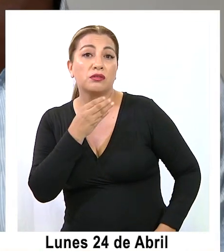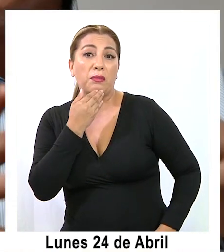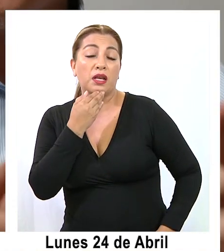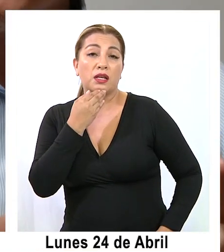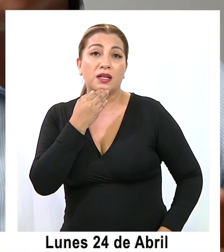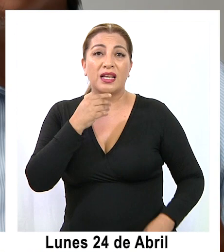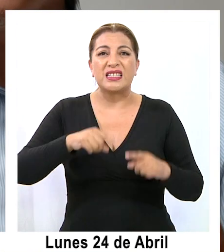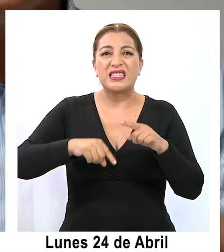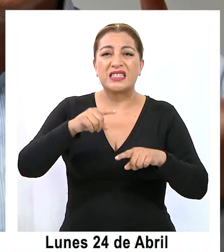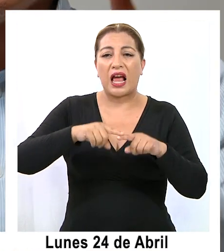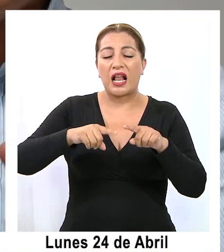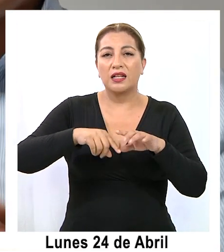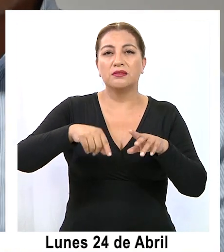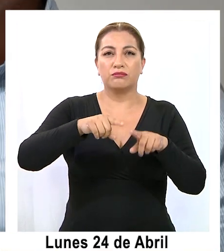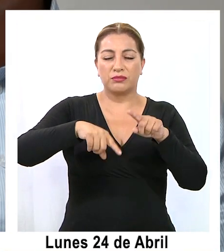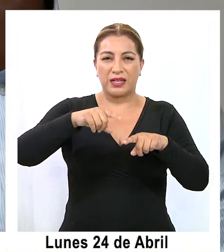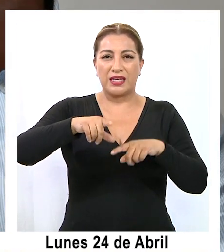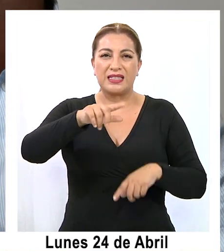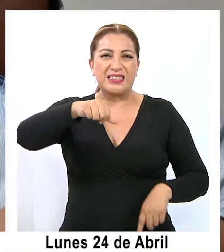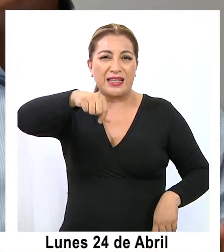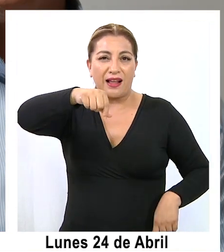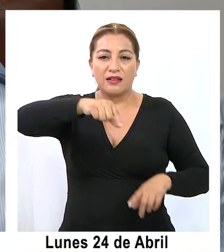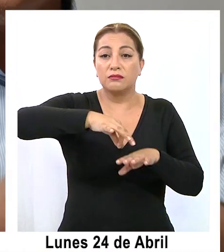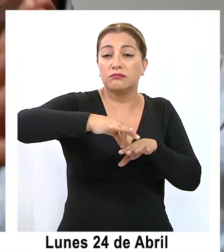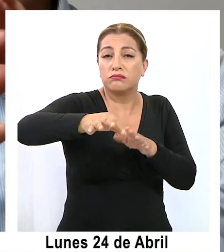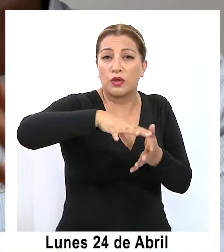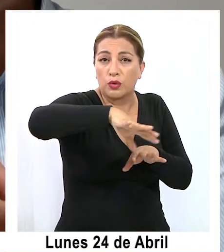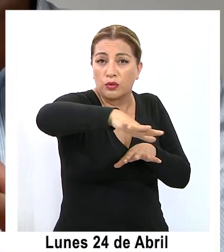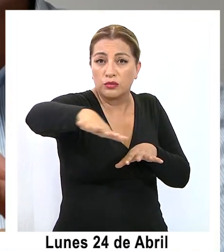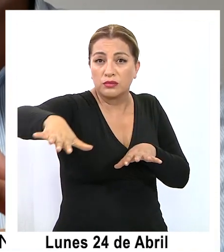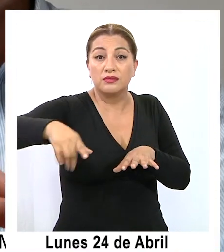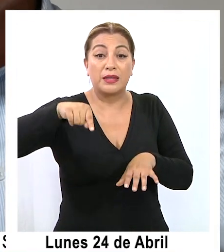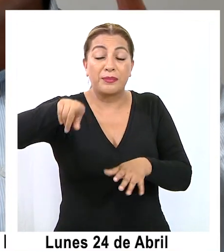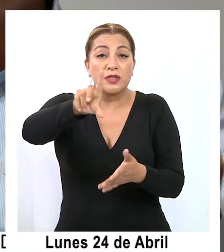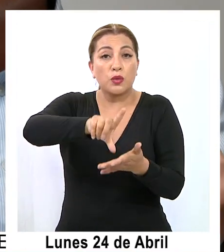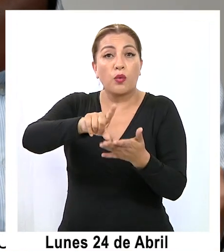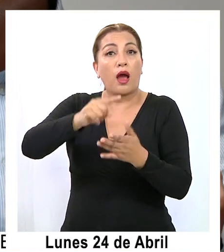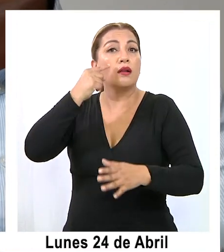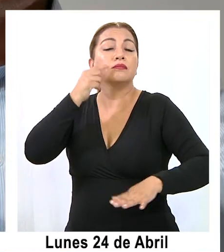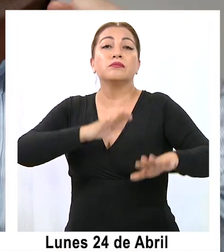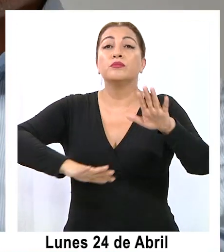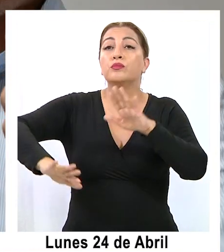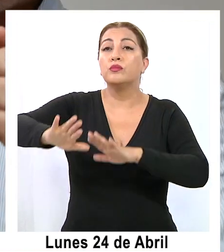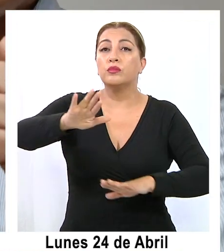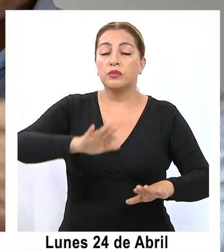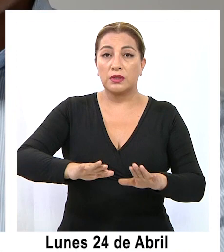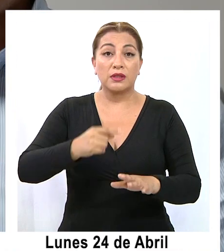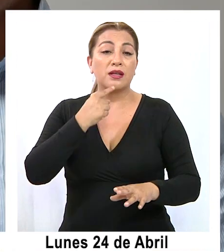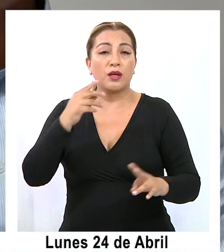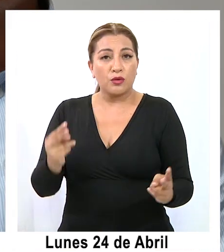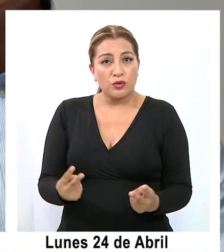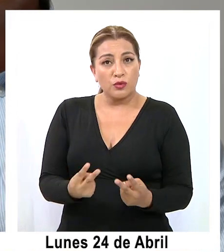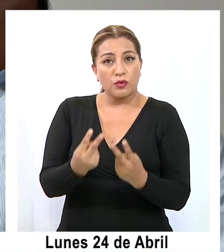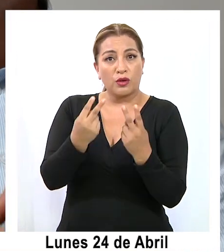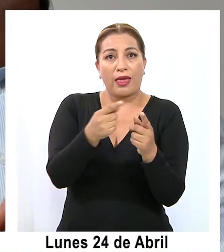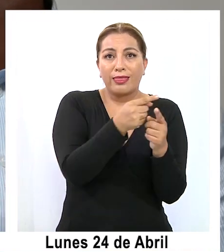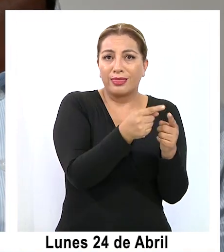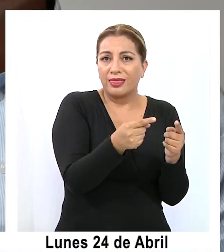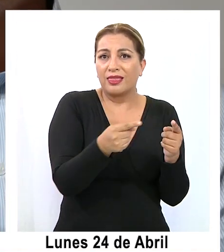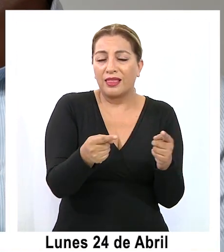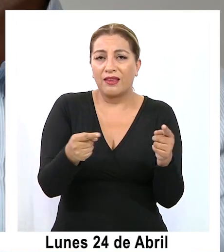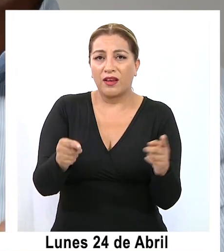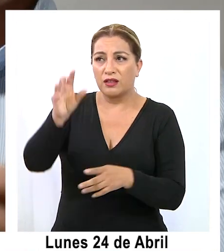pero también se creará una red de salares protegidos, que va a permitir salvaguardar la biodiversidad de los